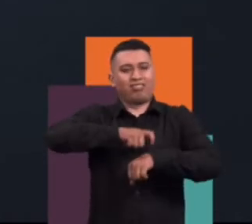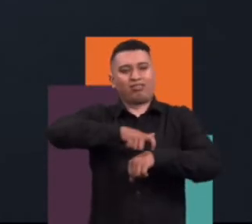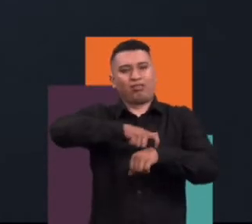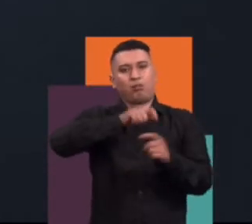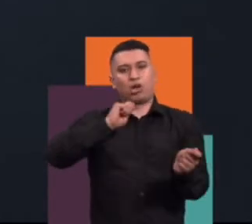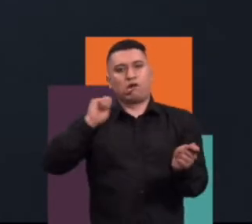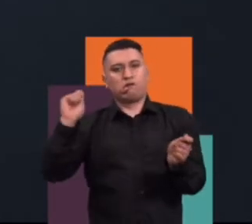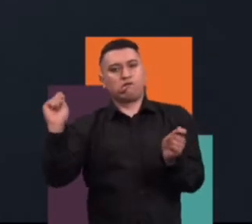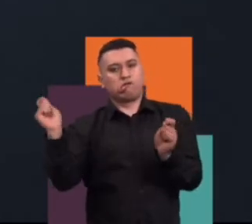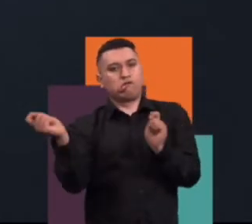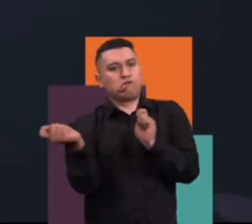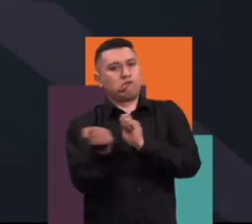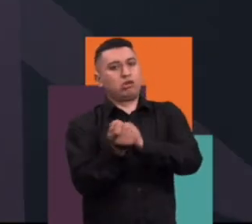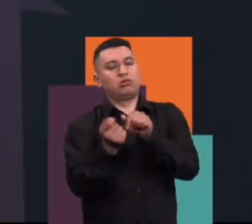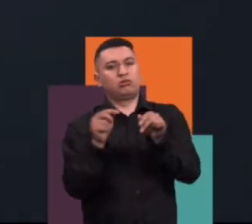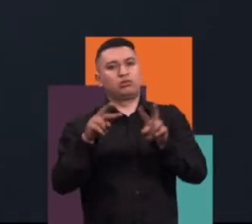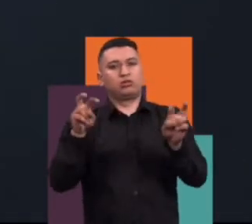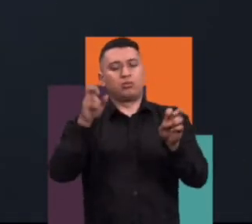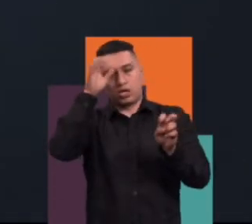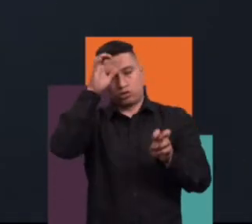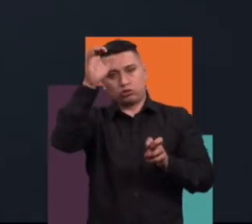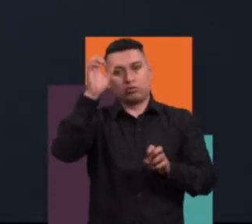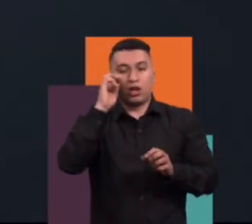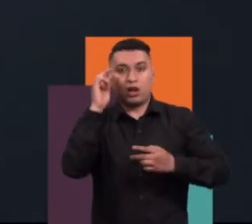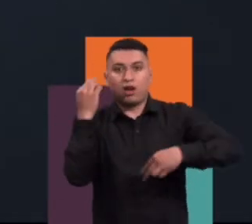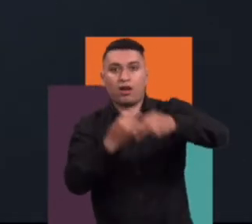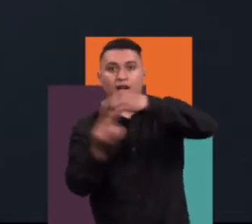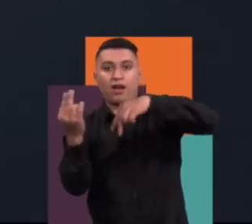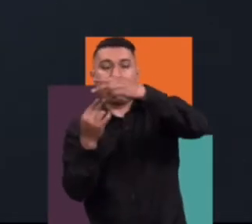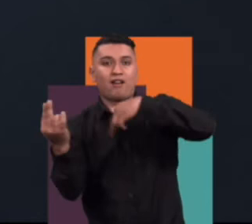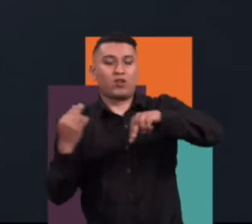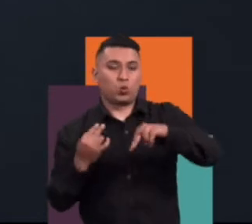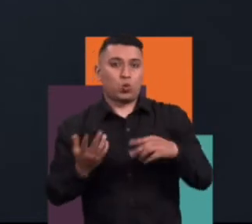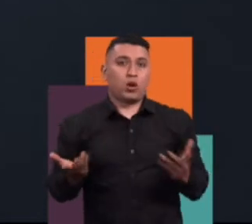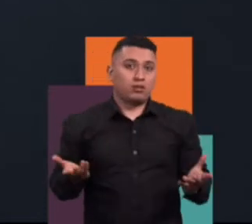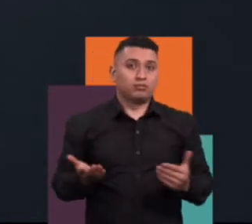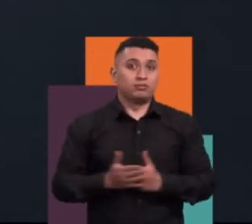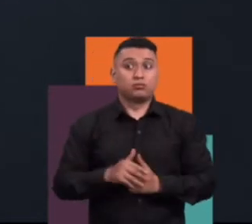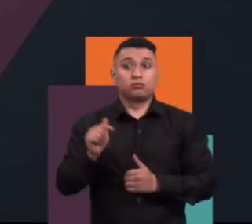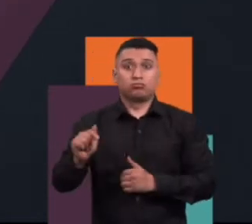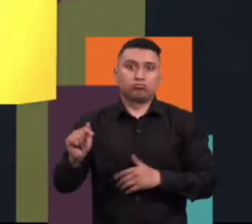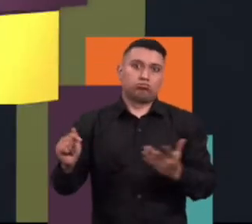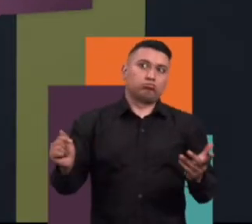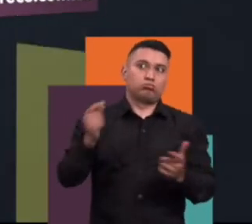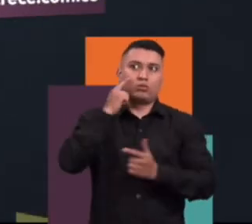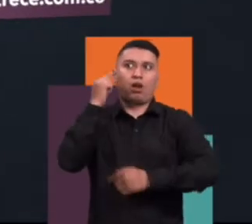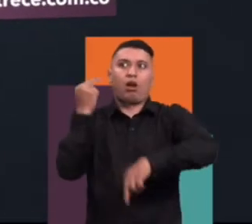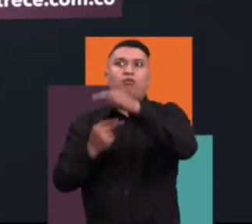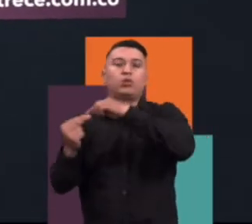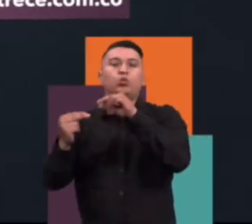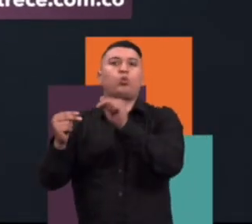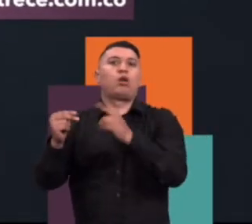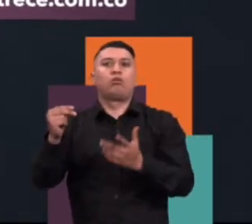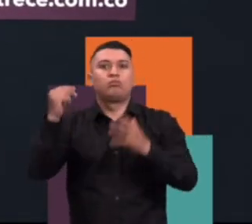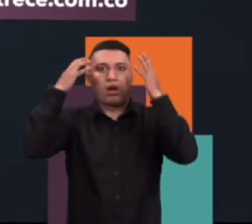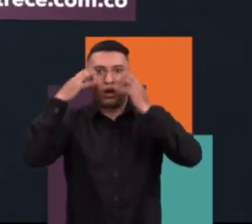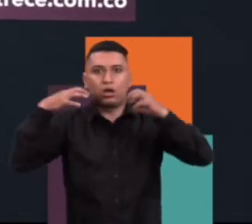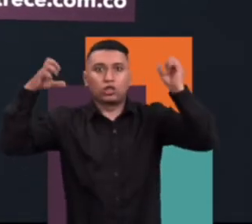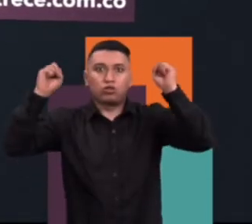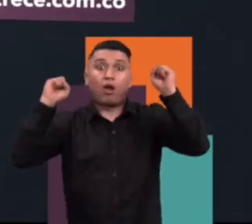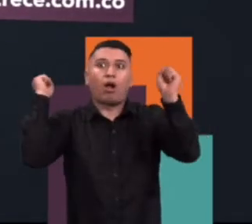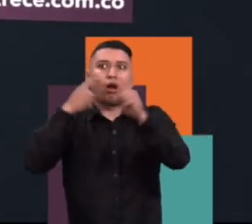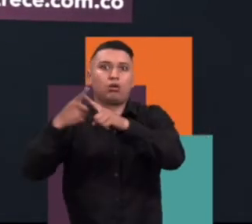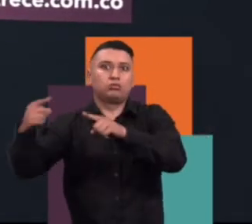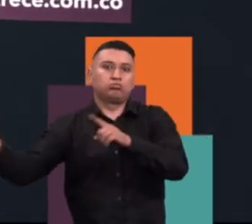modificado. Y yo creo que en este momento, la aventura como épica, como gran cambio de la historia de la humanidad, aventura que ha cambiado la historia de humanidad, que es todo el